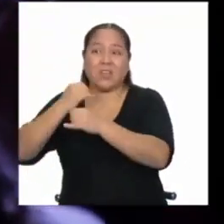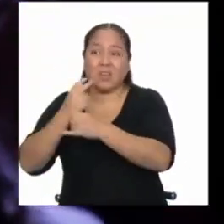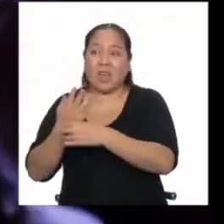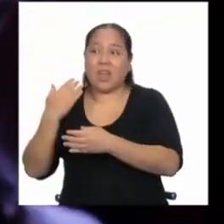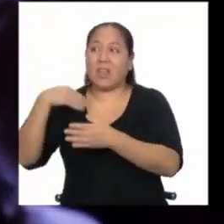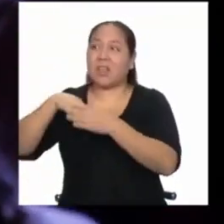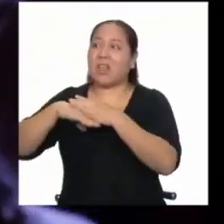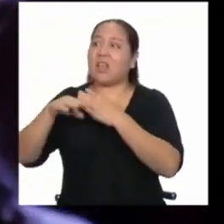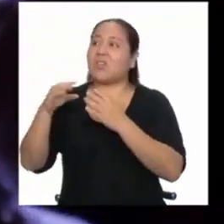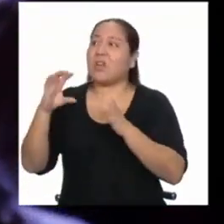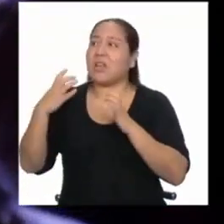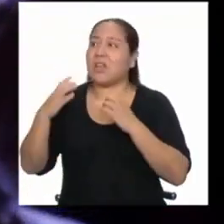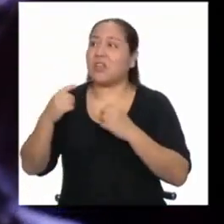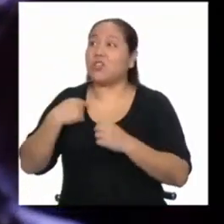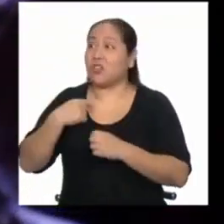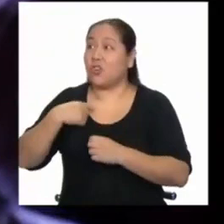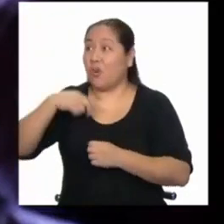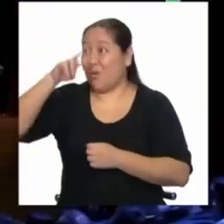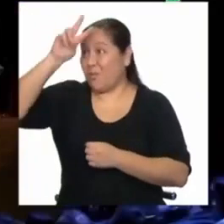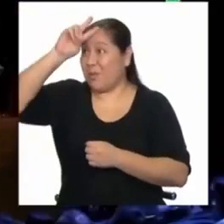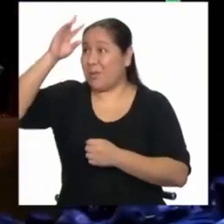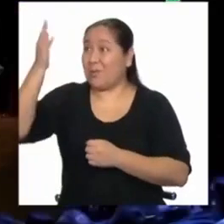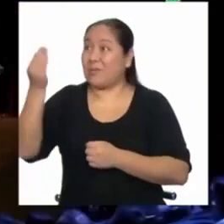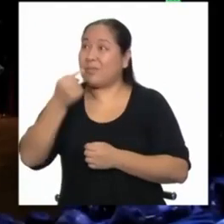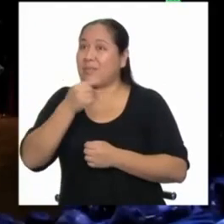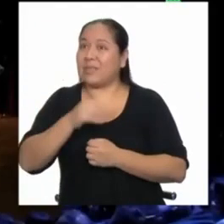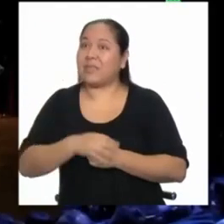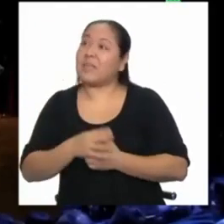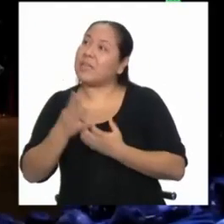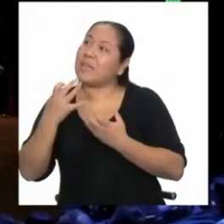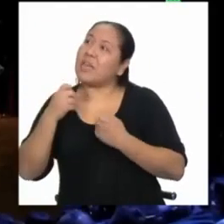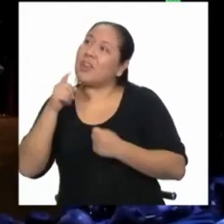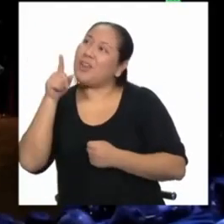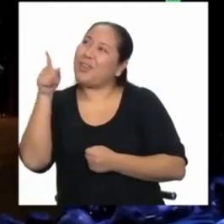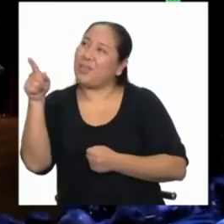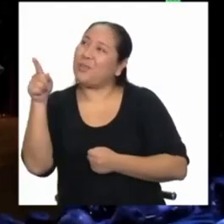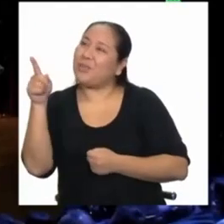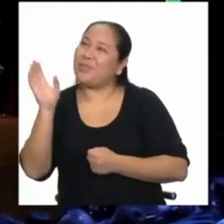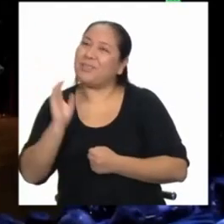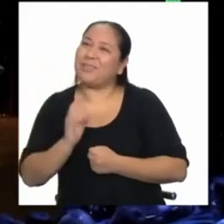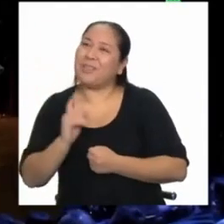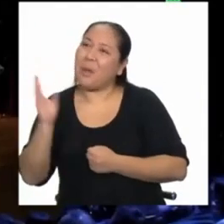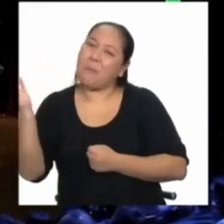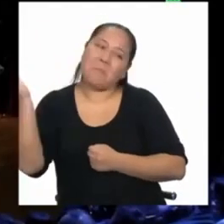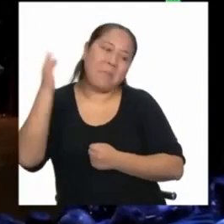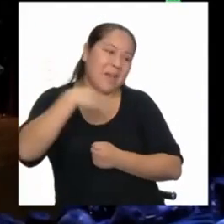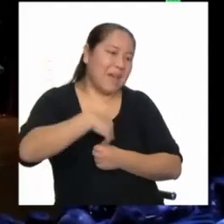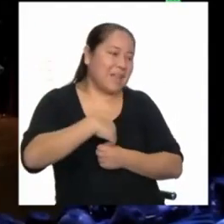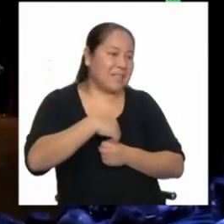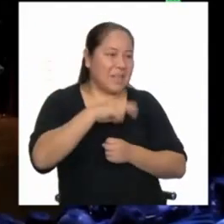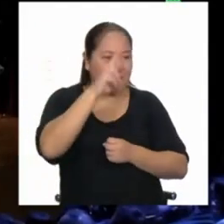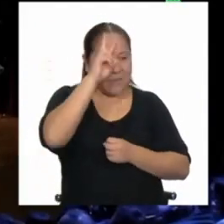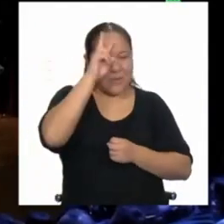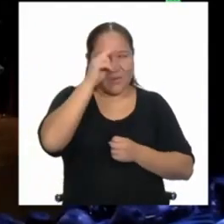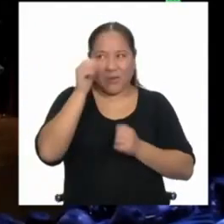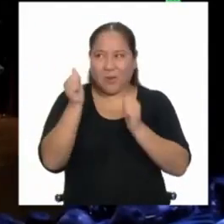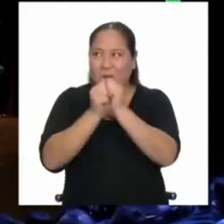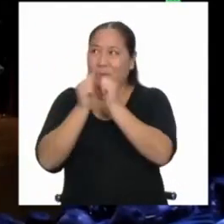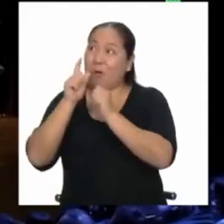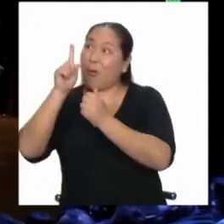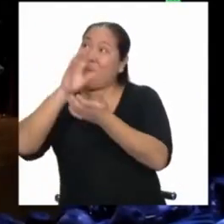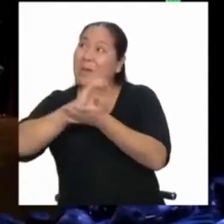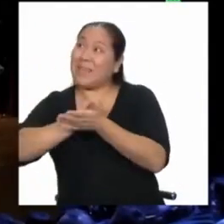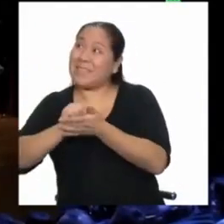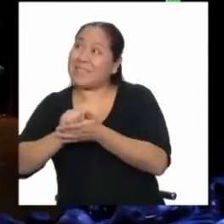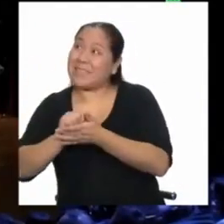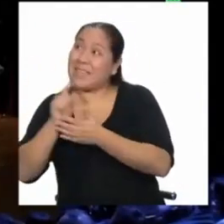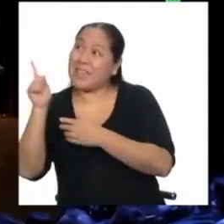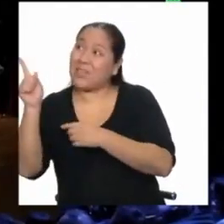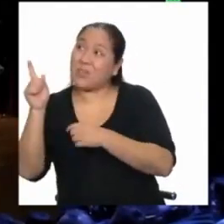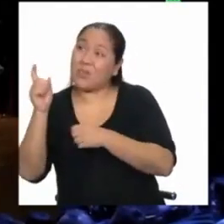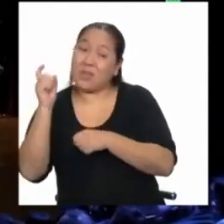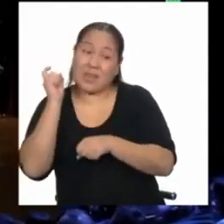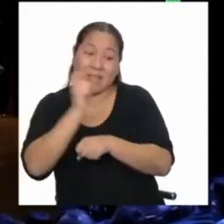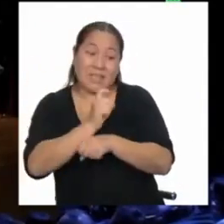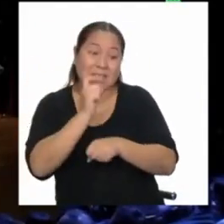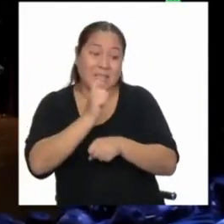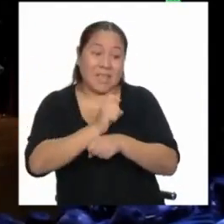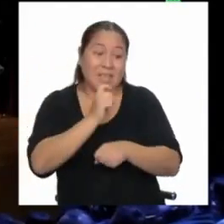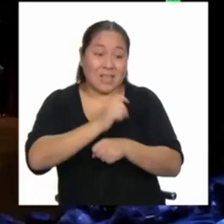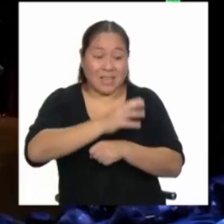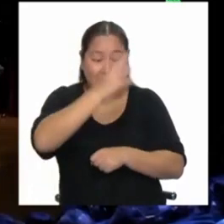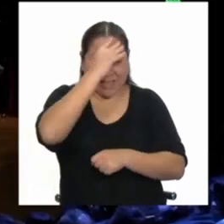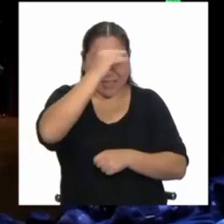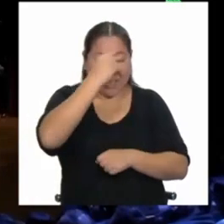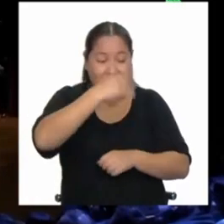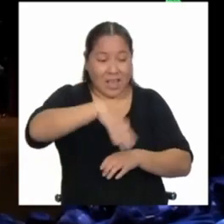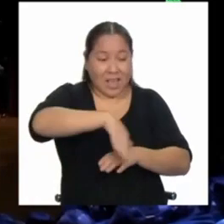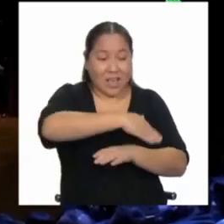Hola, sí, yo soy de Perú. Quiero que tú vengas a Perú conmigo un mes y que les dictes unas clases a unos chicos que